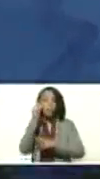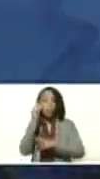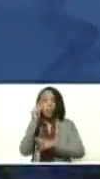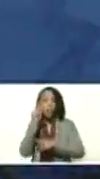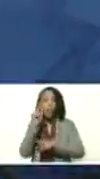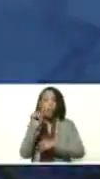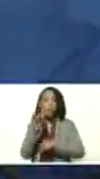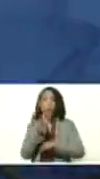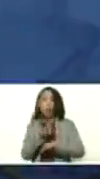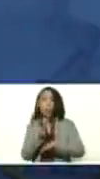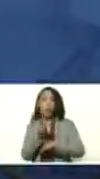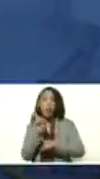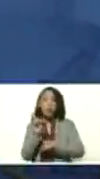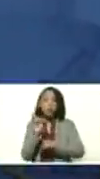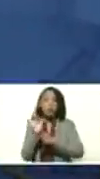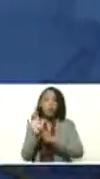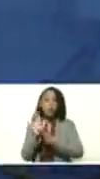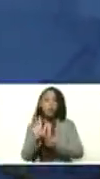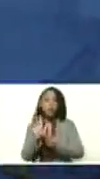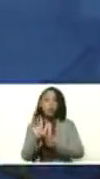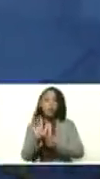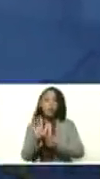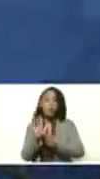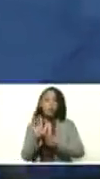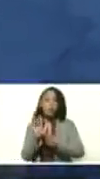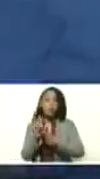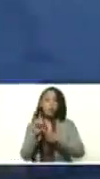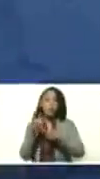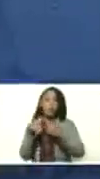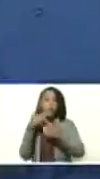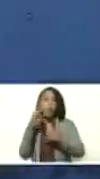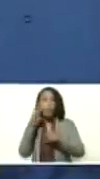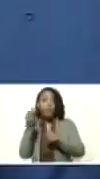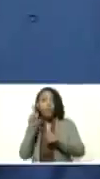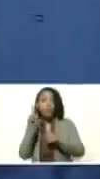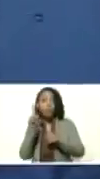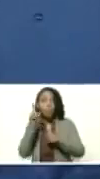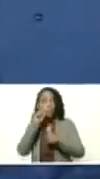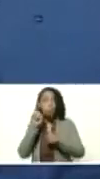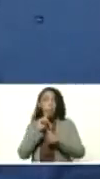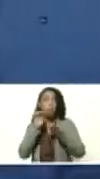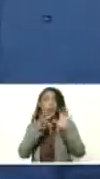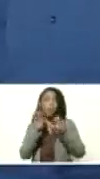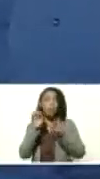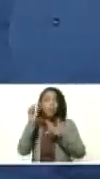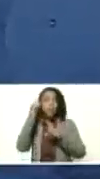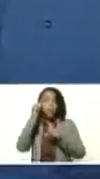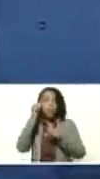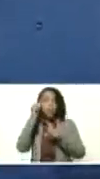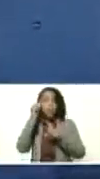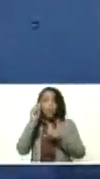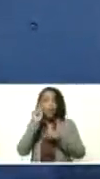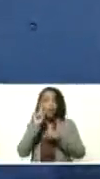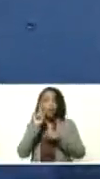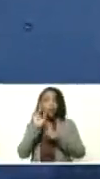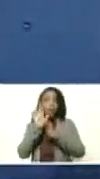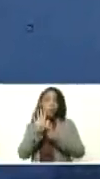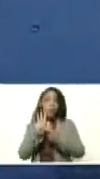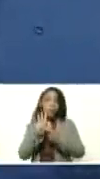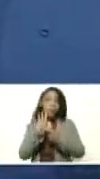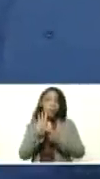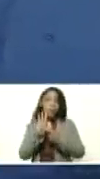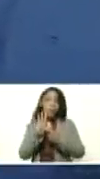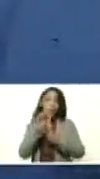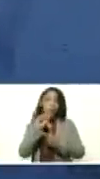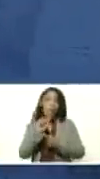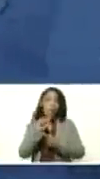que es en caso de este ejemplar, que es Murciana Granadina. Y va a observar una gestación de 90 días en un ejemplar Asaf.